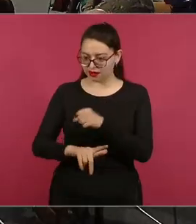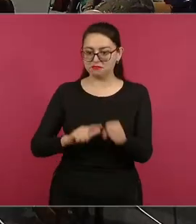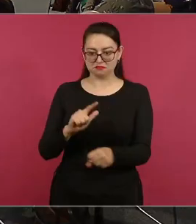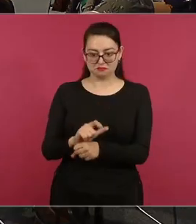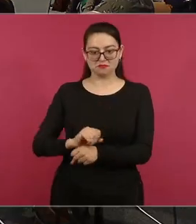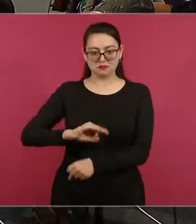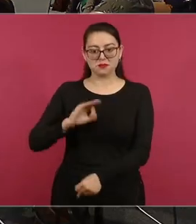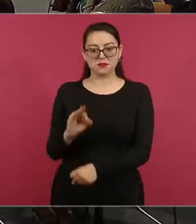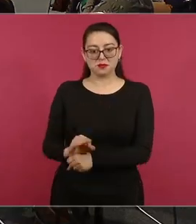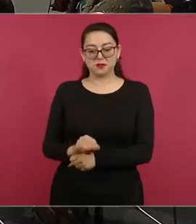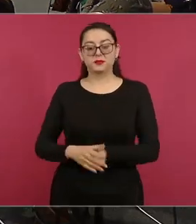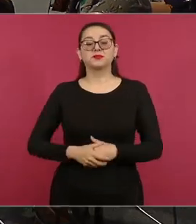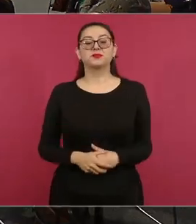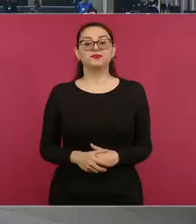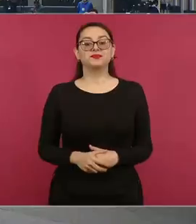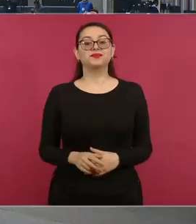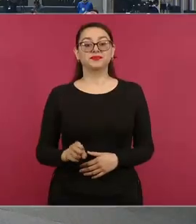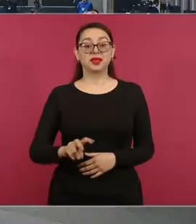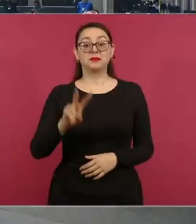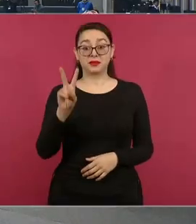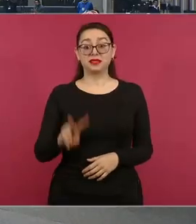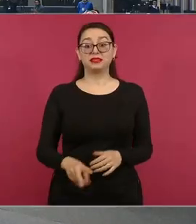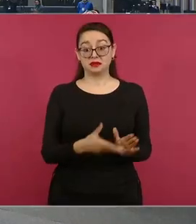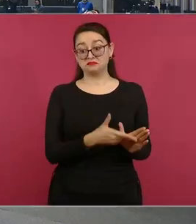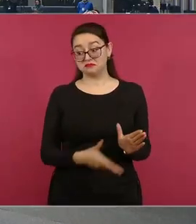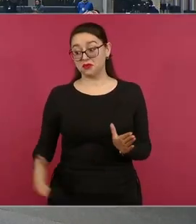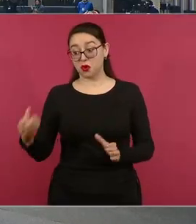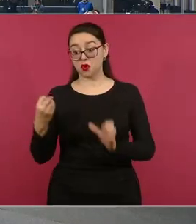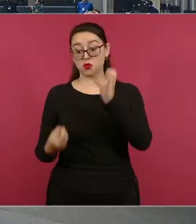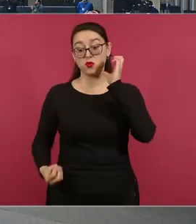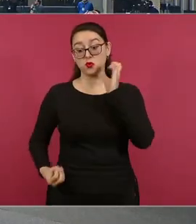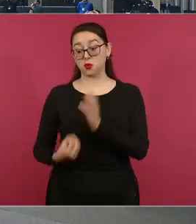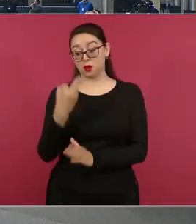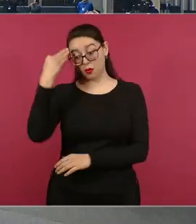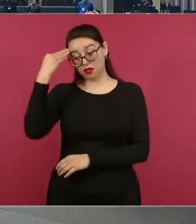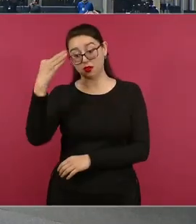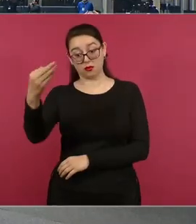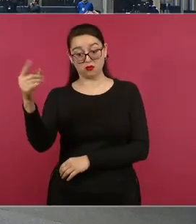Gracias. Sin duda es tiempo de mujeres. Otra pregunta, señor presidente.